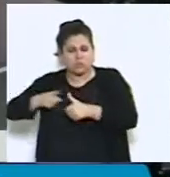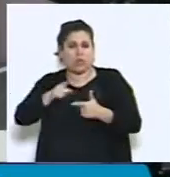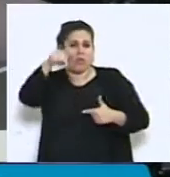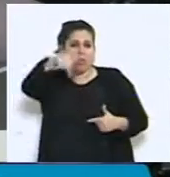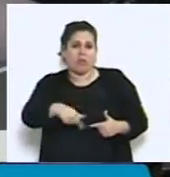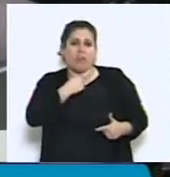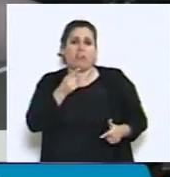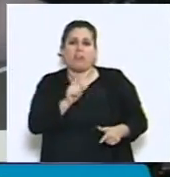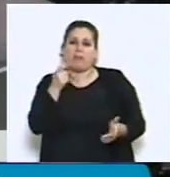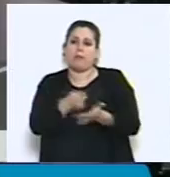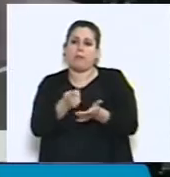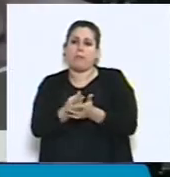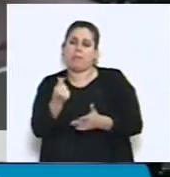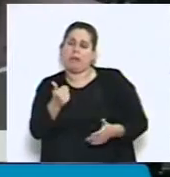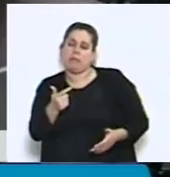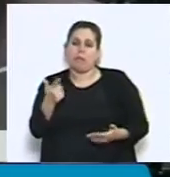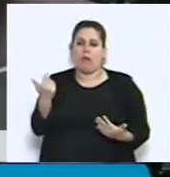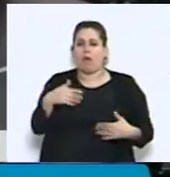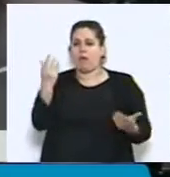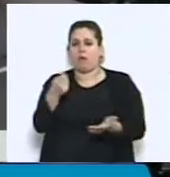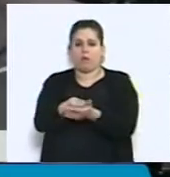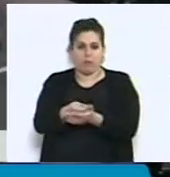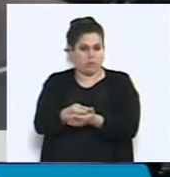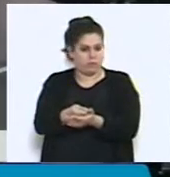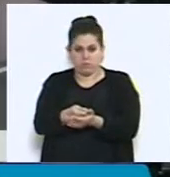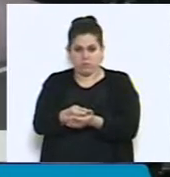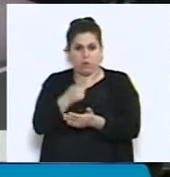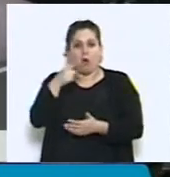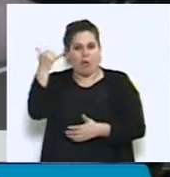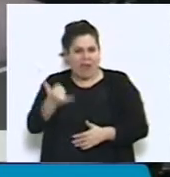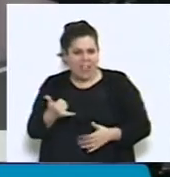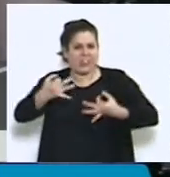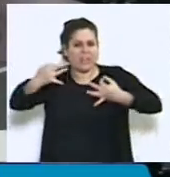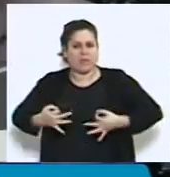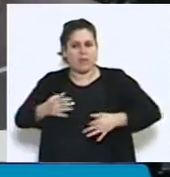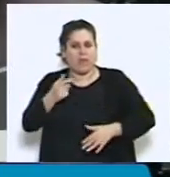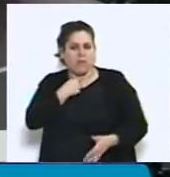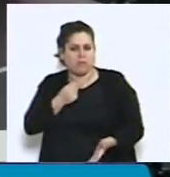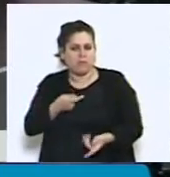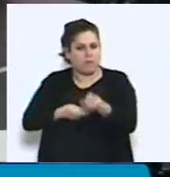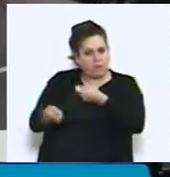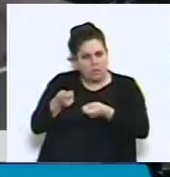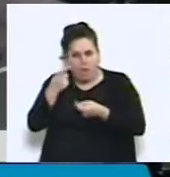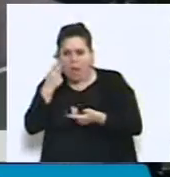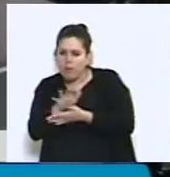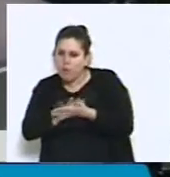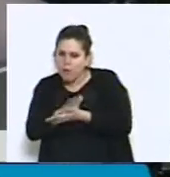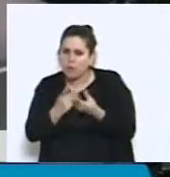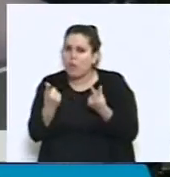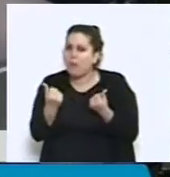por cualquier dinero, sino que tienen un piso de dignidad que les garantiza la posibilidad de negociar mejor su situación.